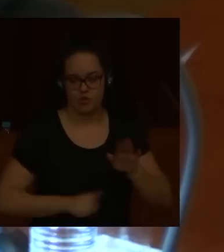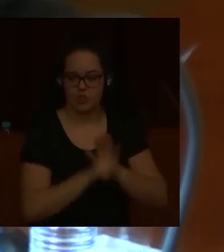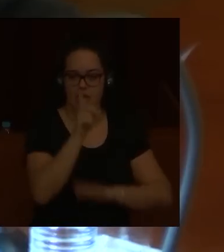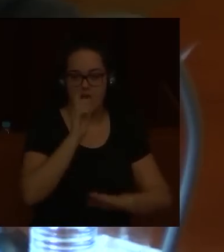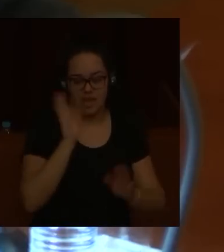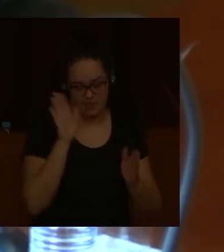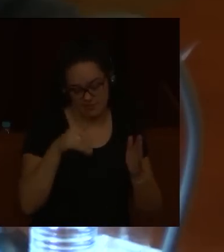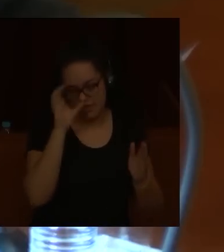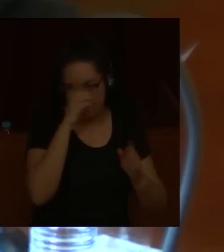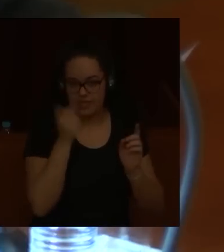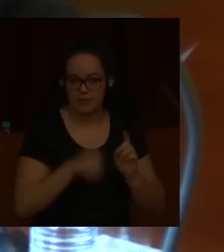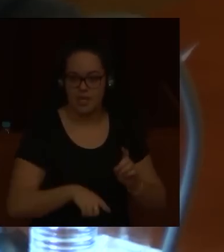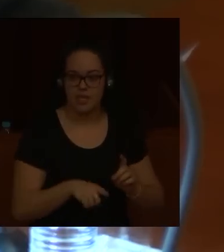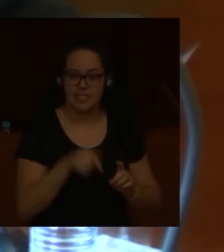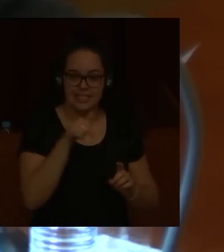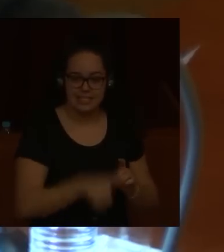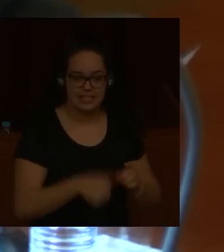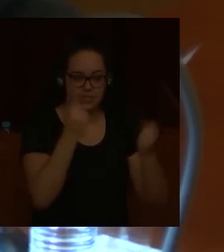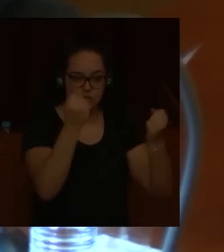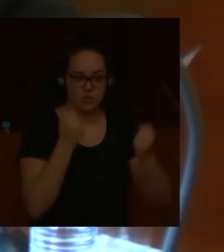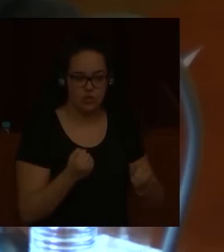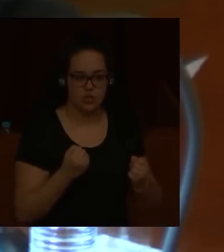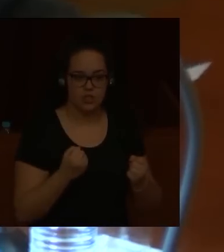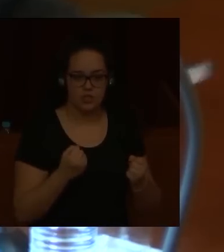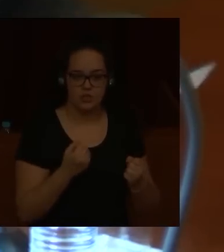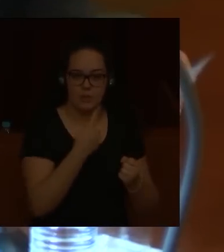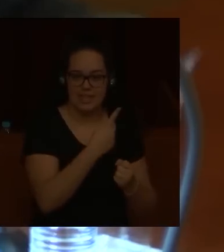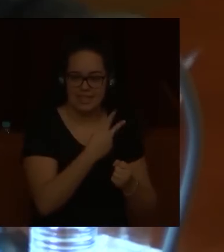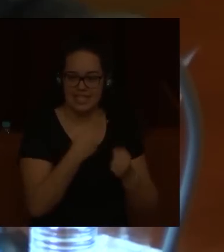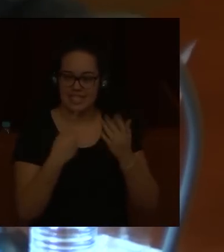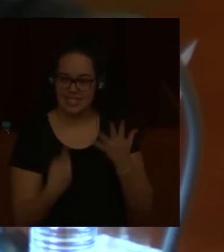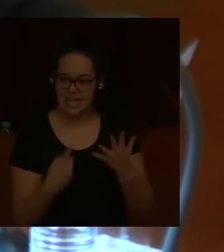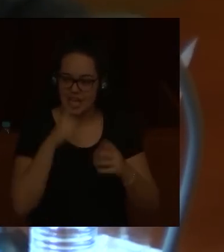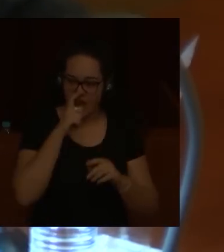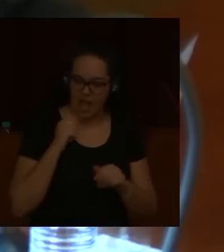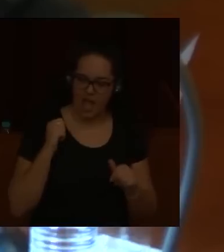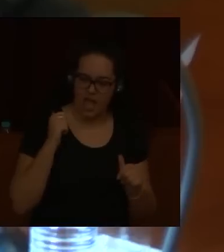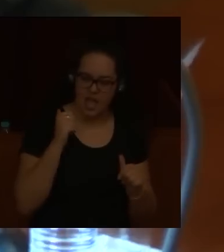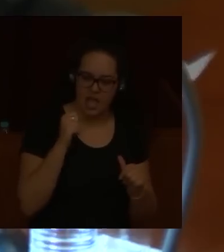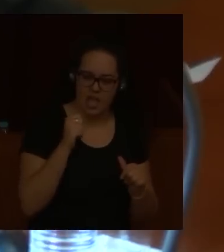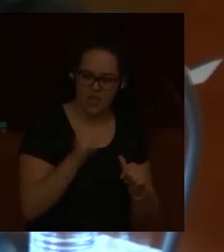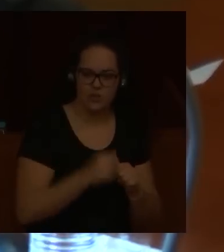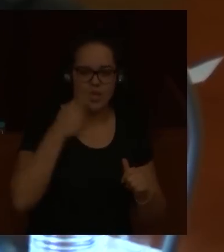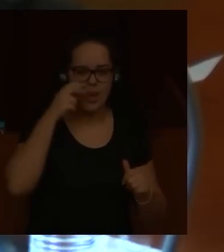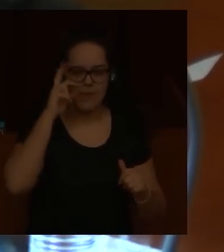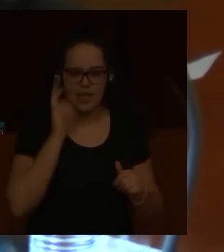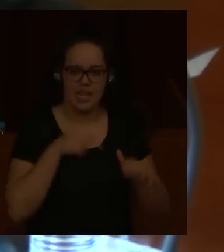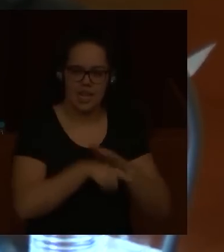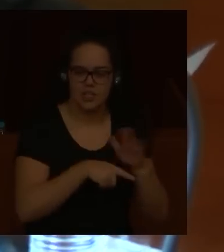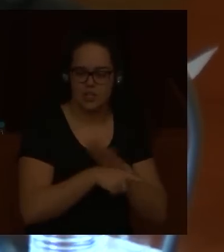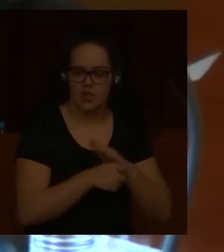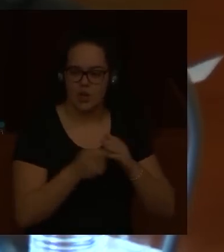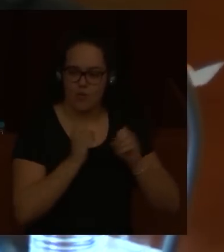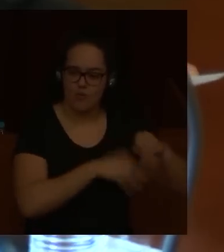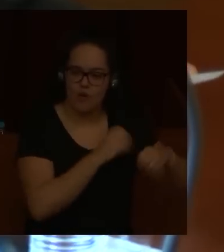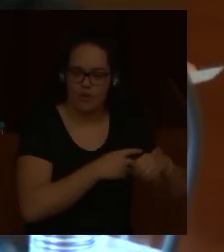científica. Y en esta institución, a lo largo de estos 26 años, ha tenido una experiencia en la gestión de fondos